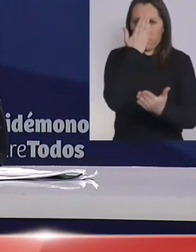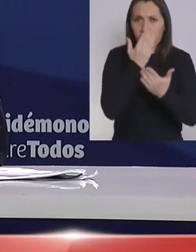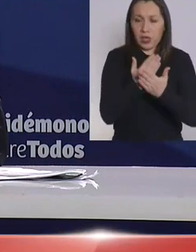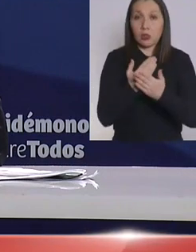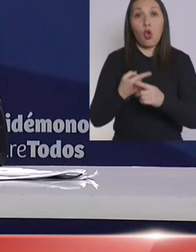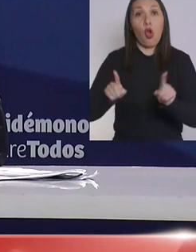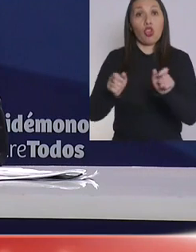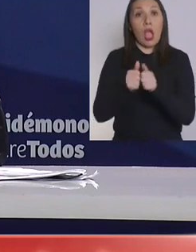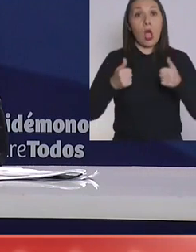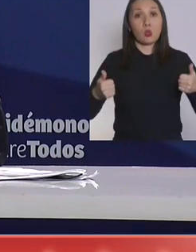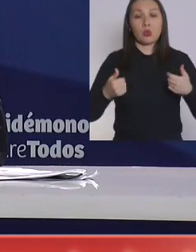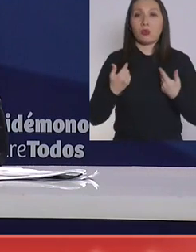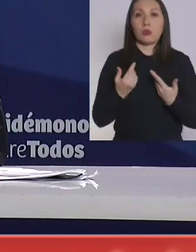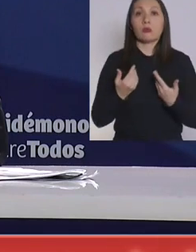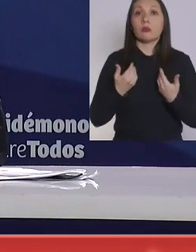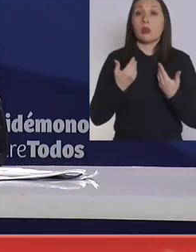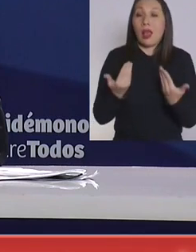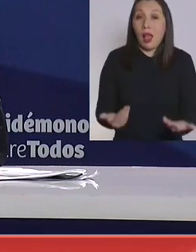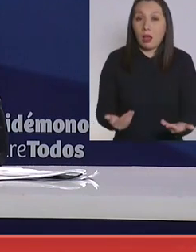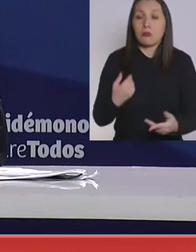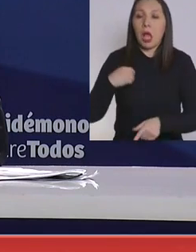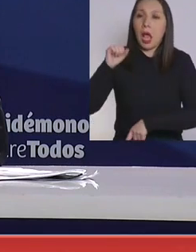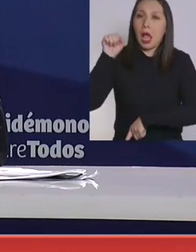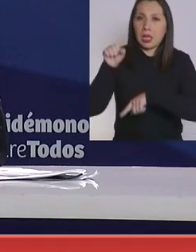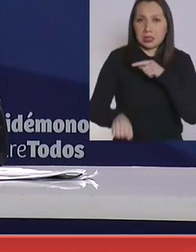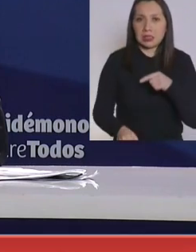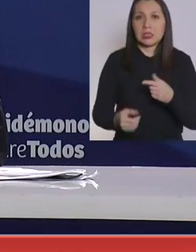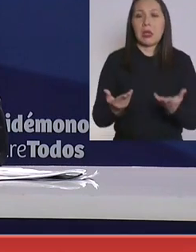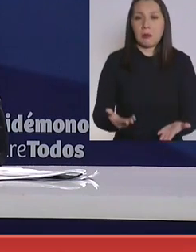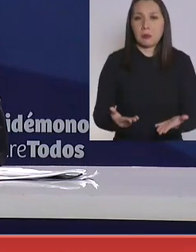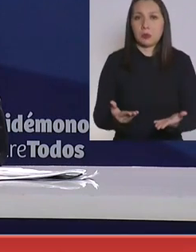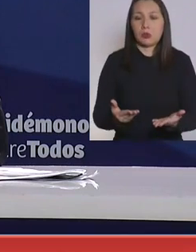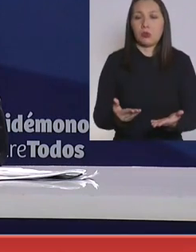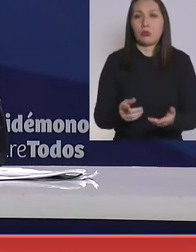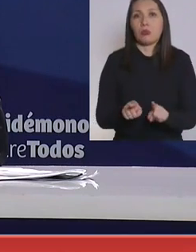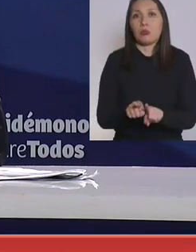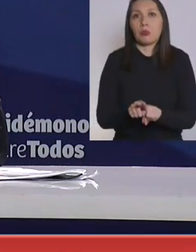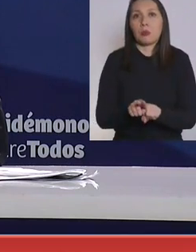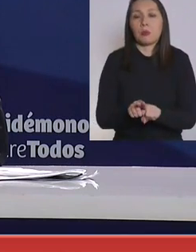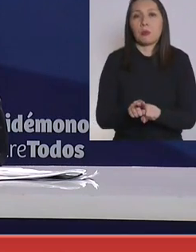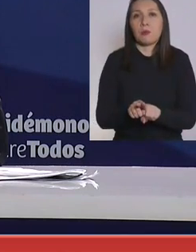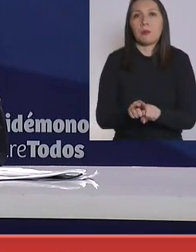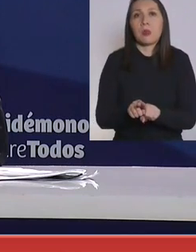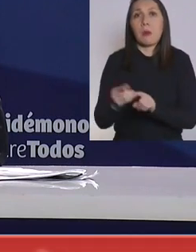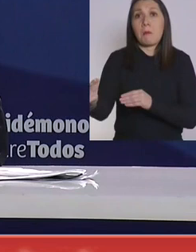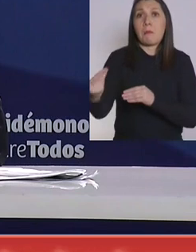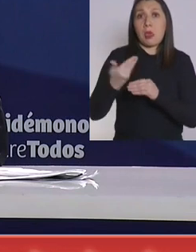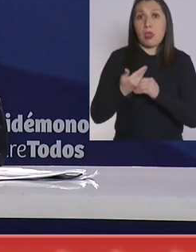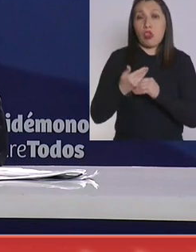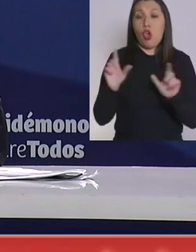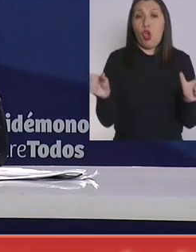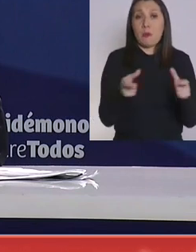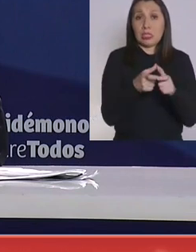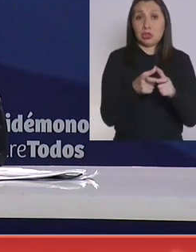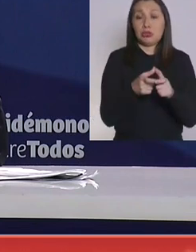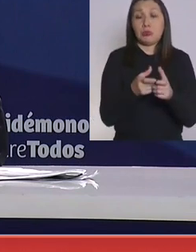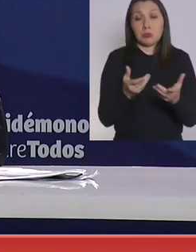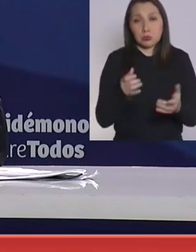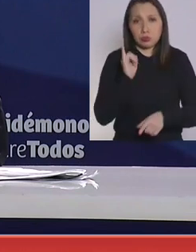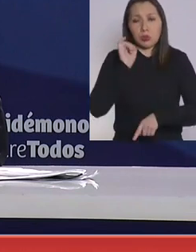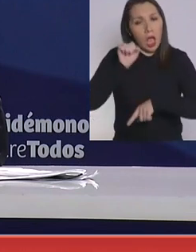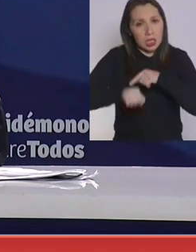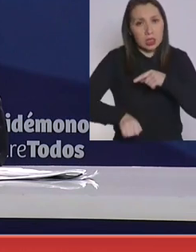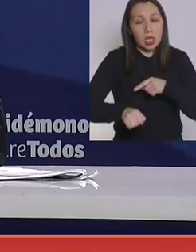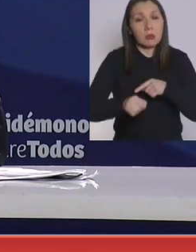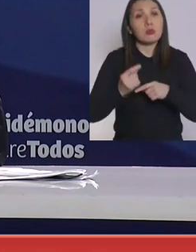como otras autoridades. Por lo tanto, acepto esta petición de la comisión y